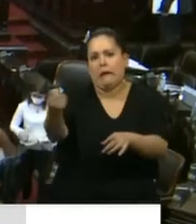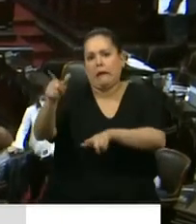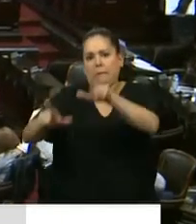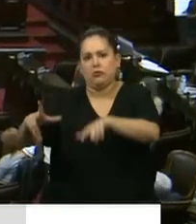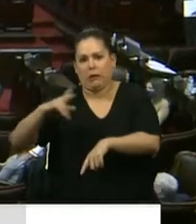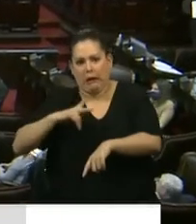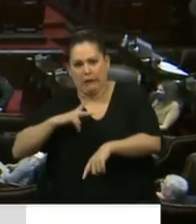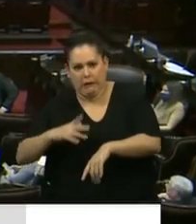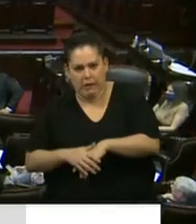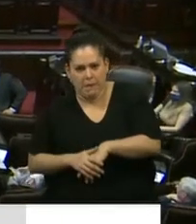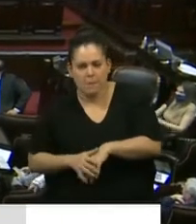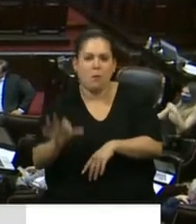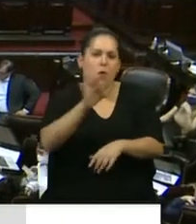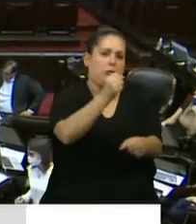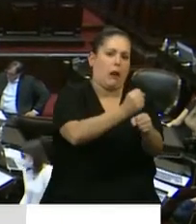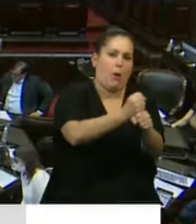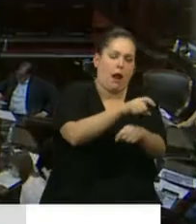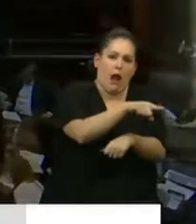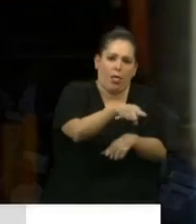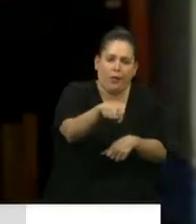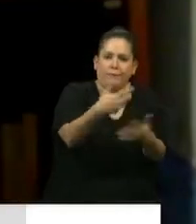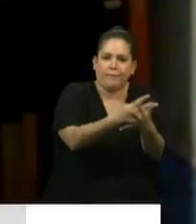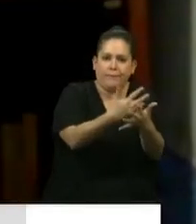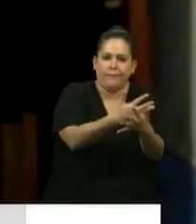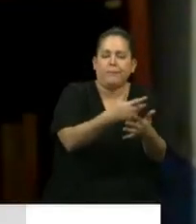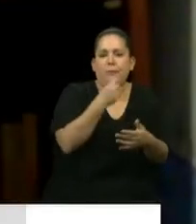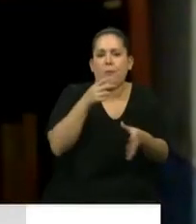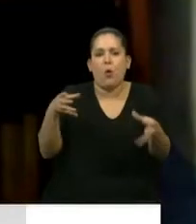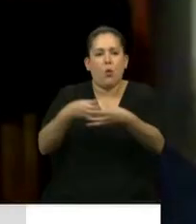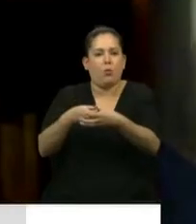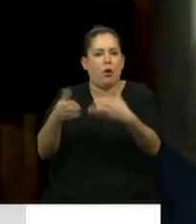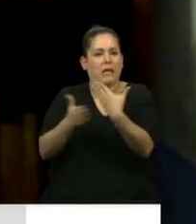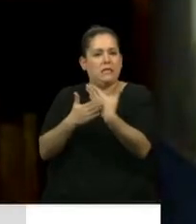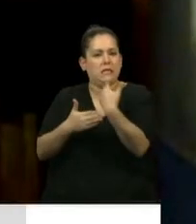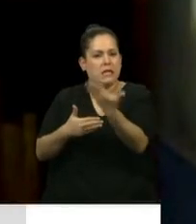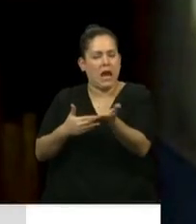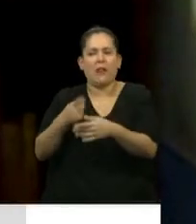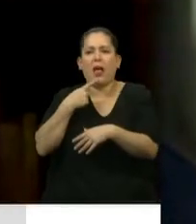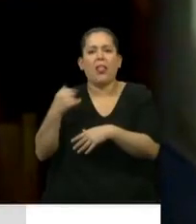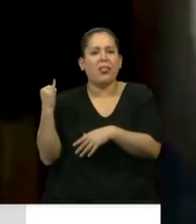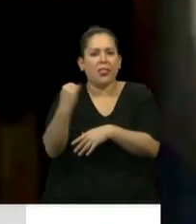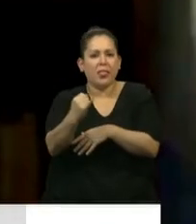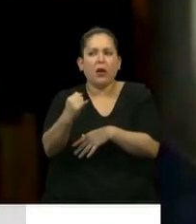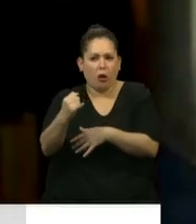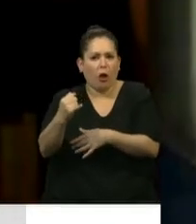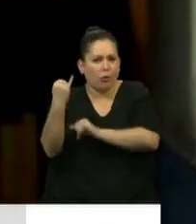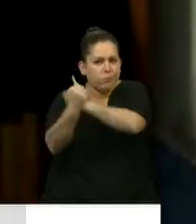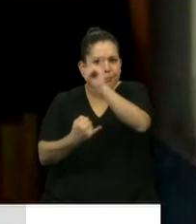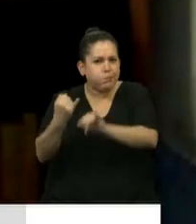Los trabajadores. La colega de izquierda planteaba una situación de realidad